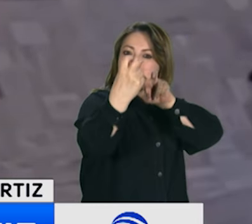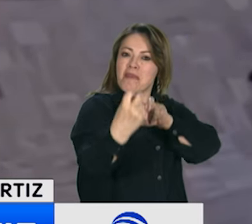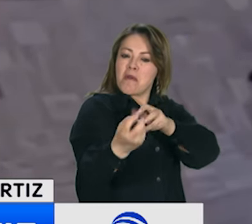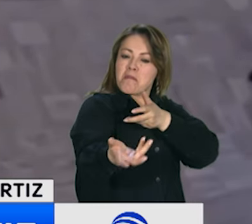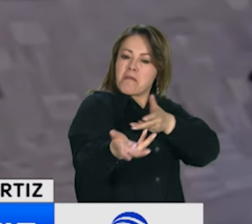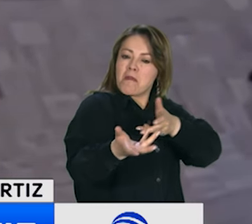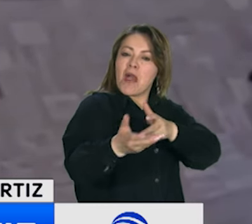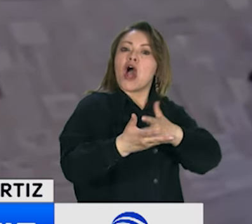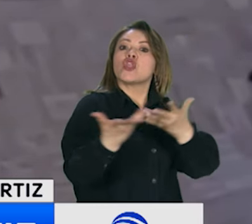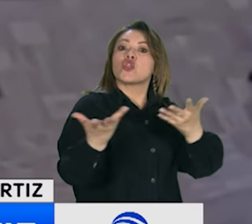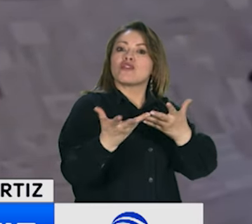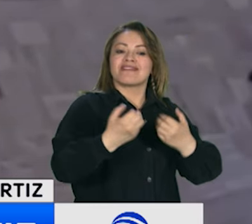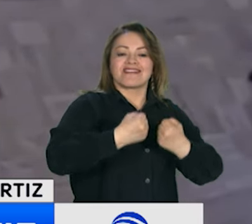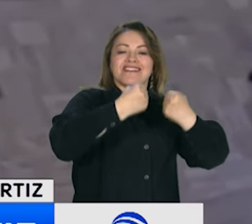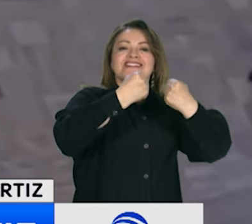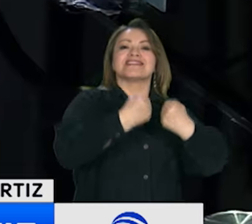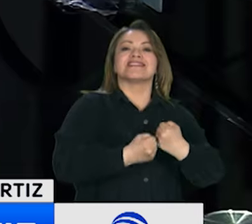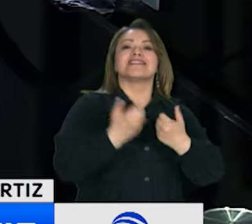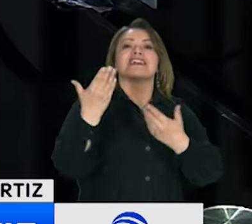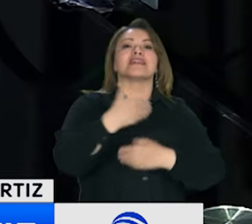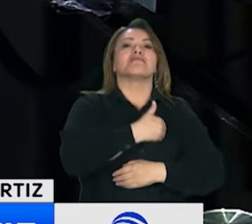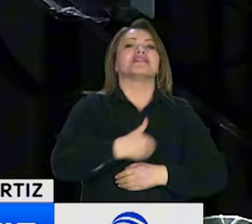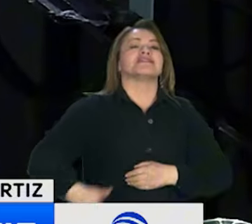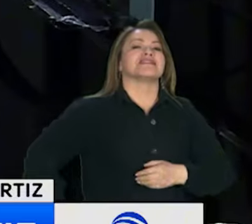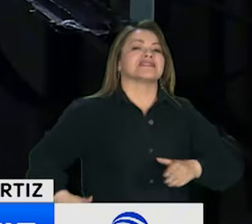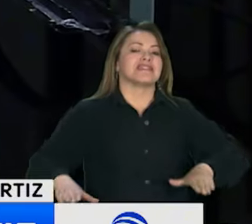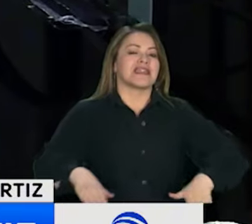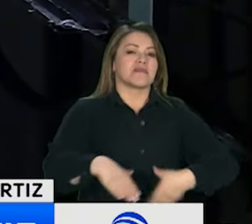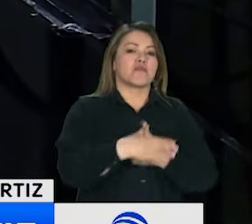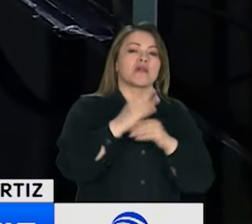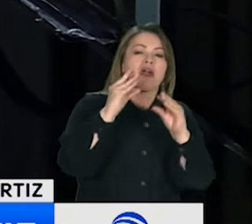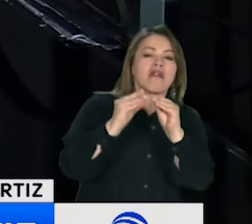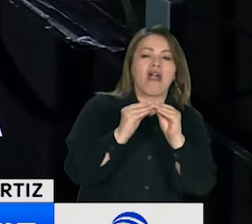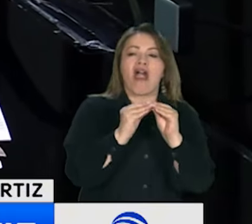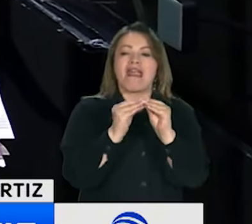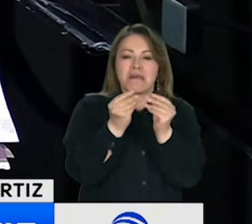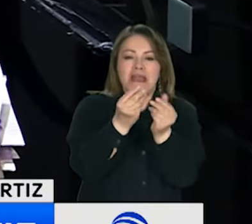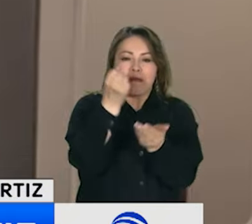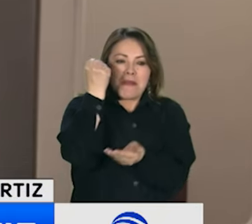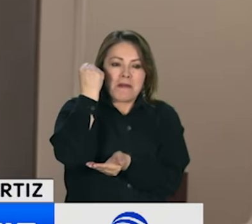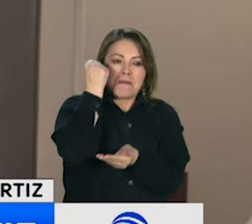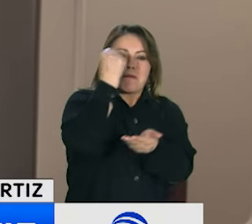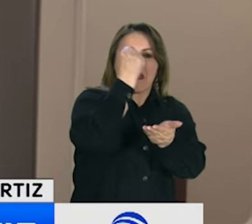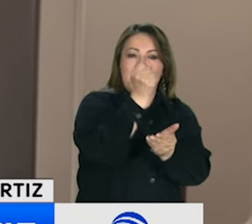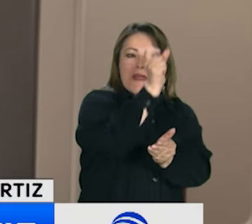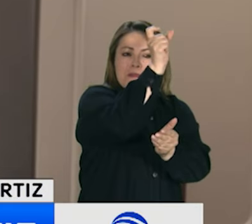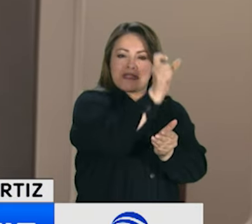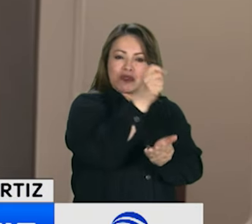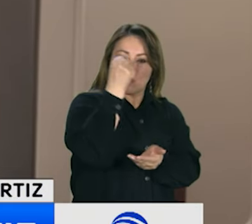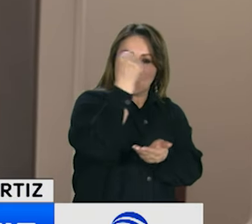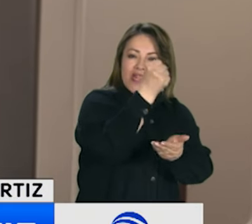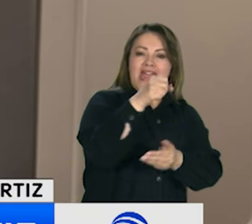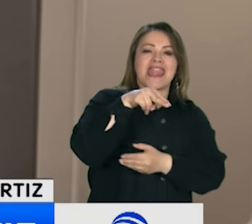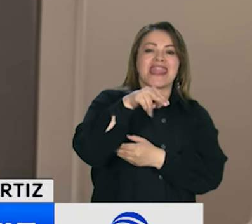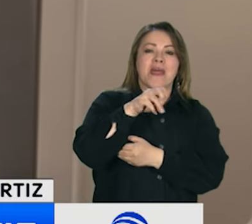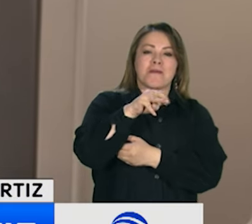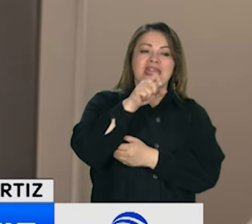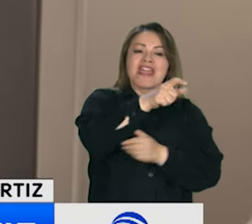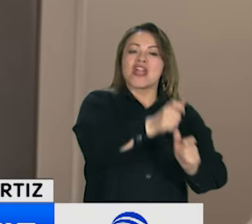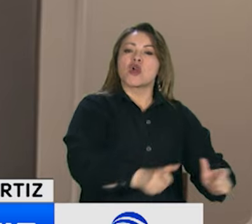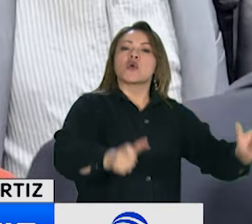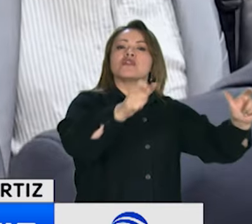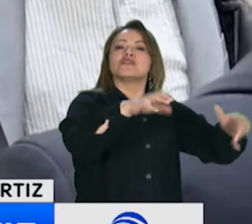Nariño, con el fin de concretar el pago de sobornos al senador de la Alianza Verde, Iván Name. Mientras Ortiz aseguró que lo